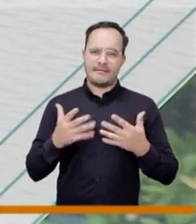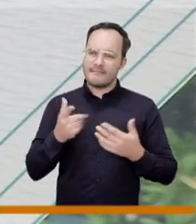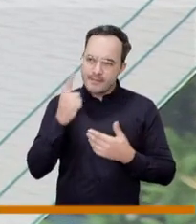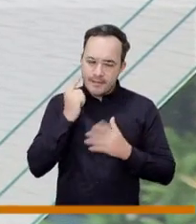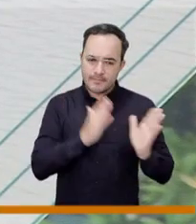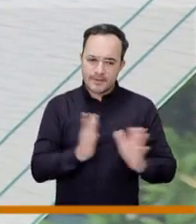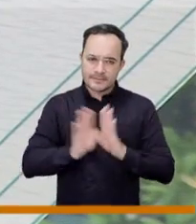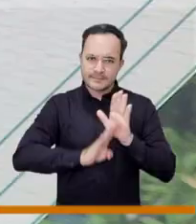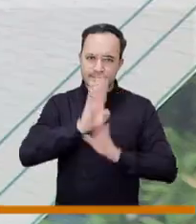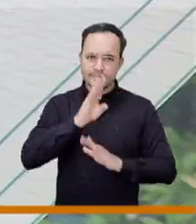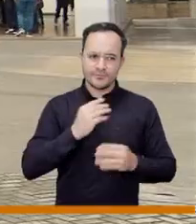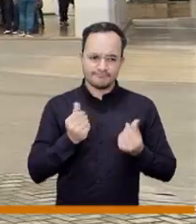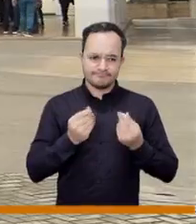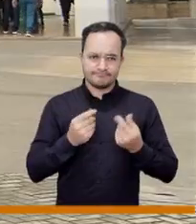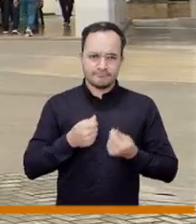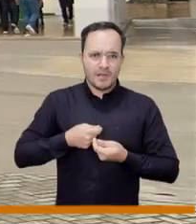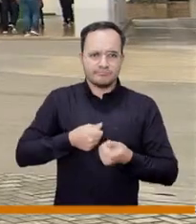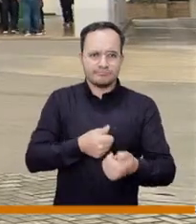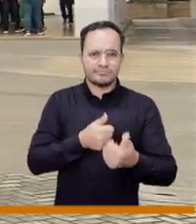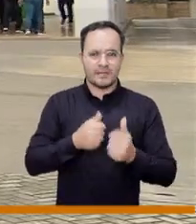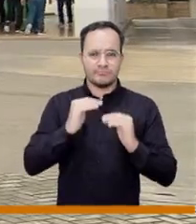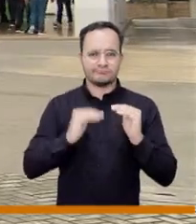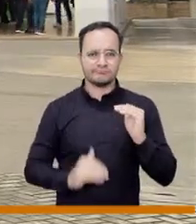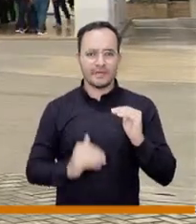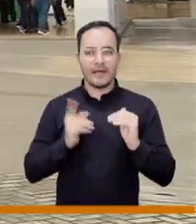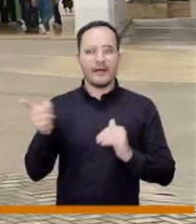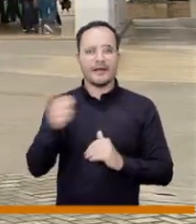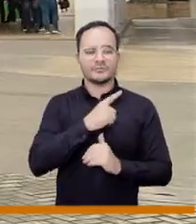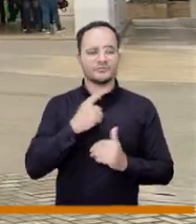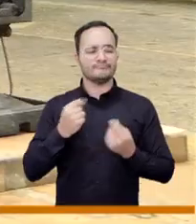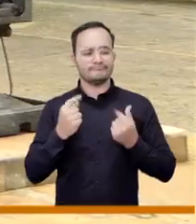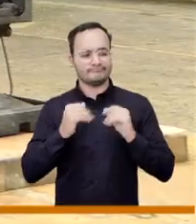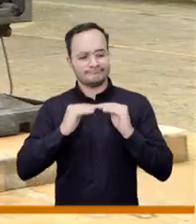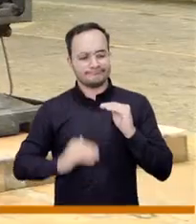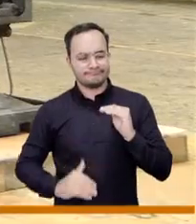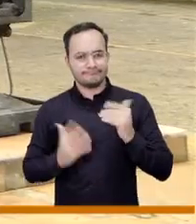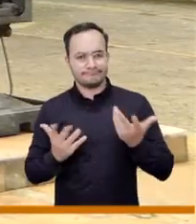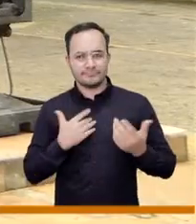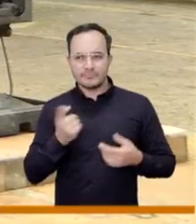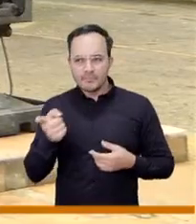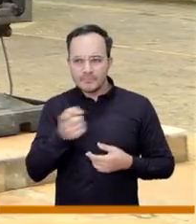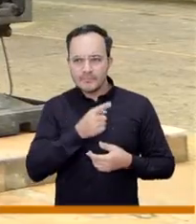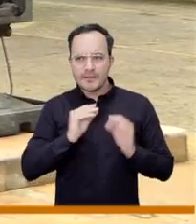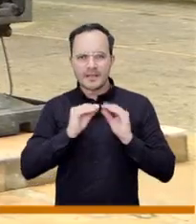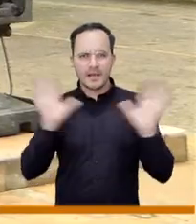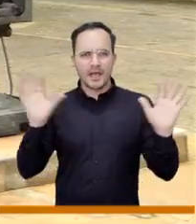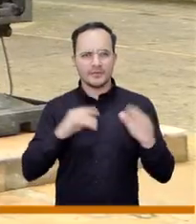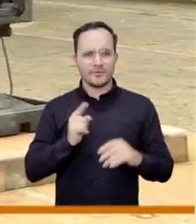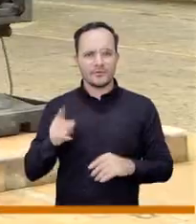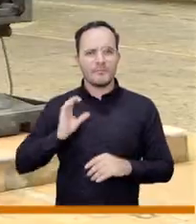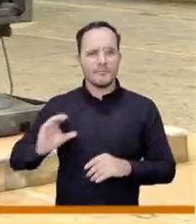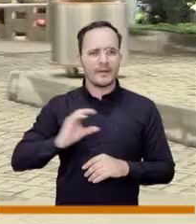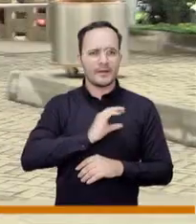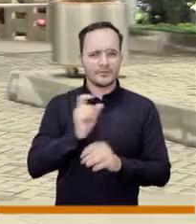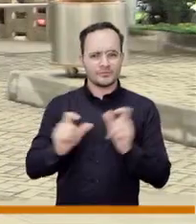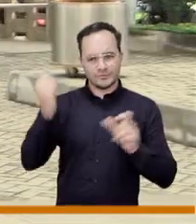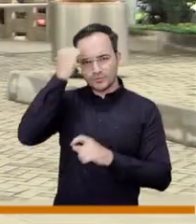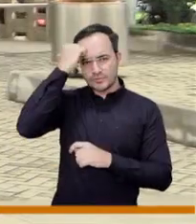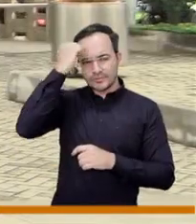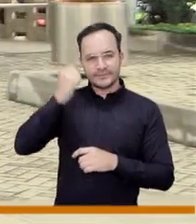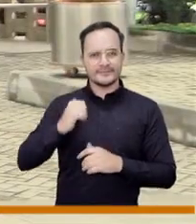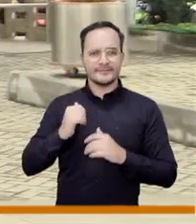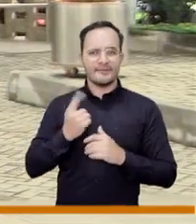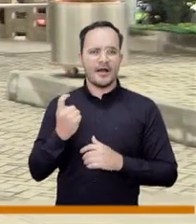desfinanciado ese plan de desarrollo ellos quedaron desfinanciado en rubros en los cuales yo verifique con cada rector directos al pago de nómina de